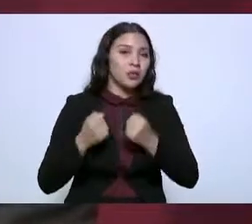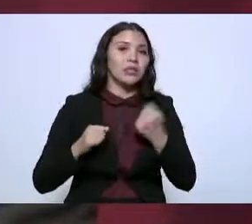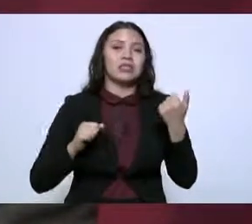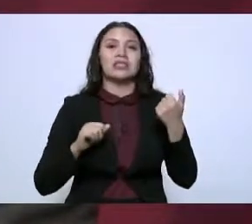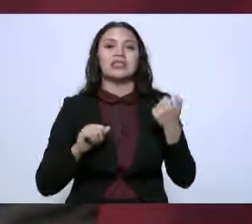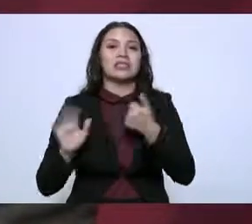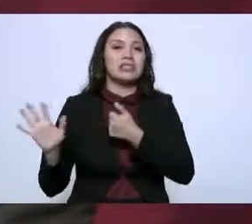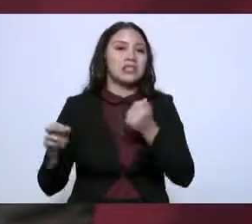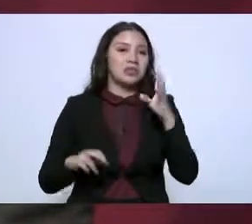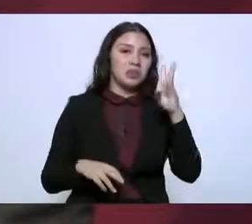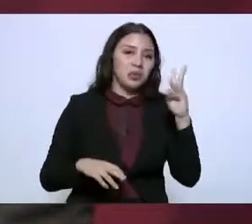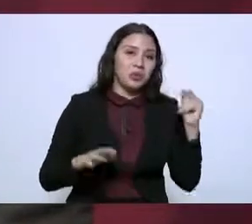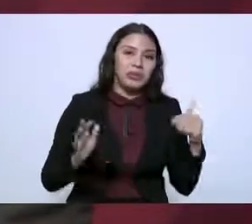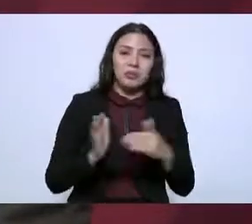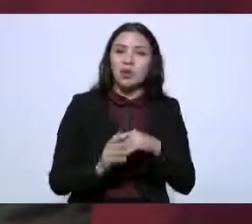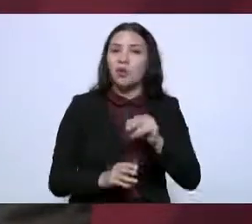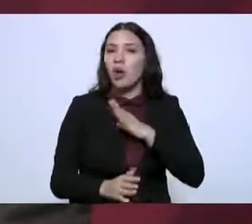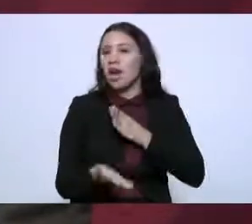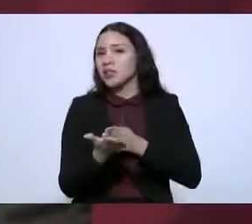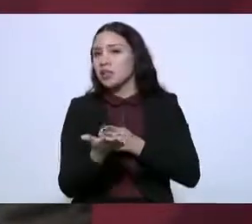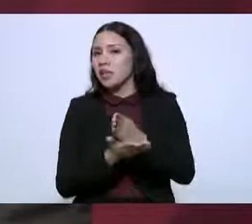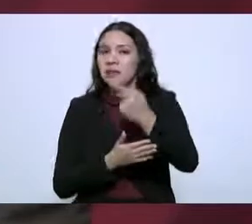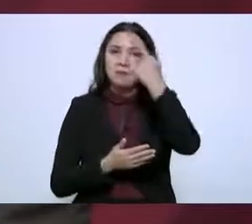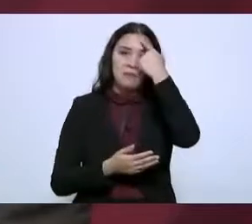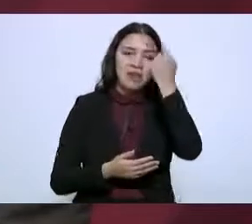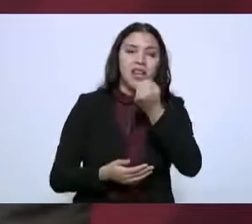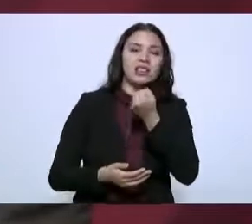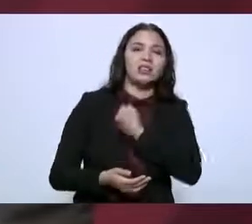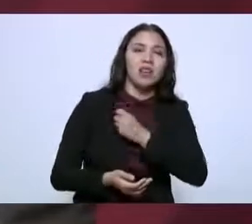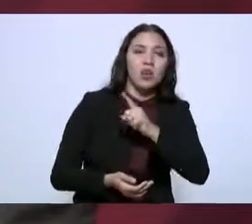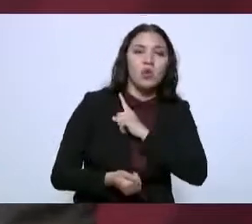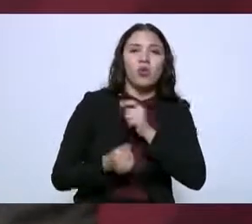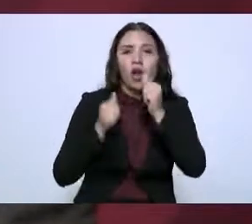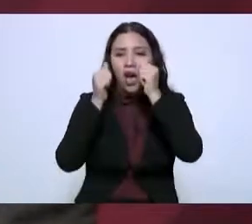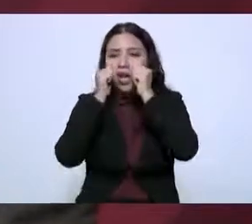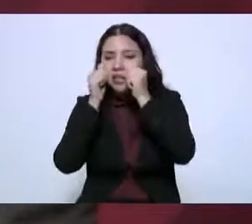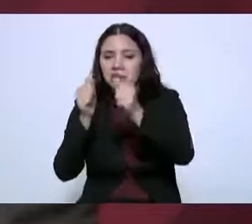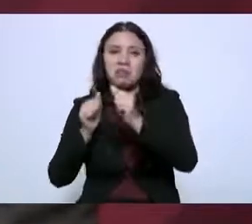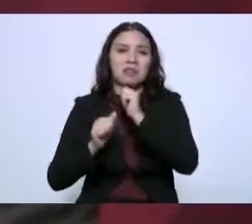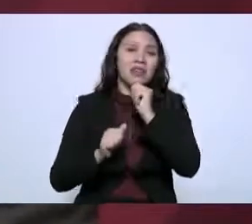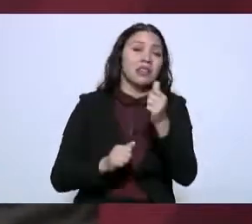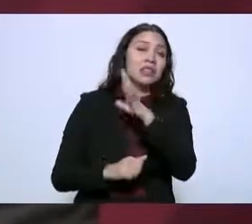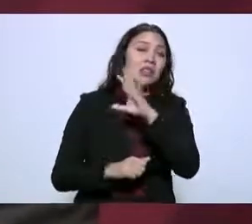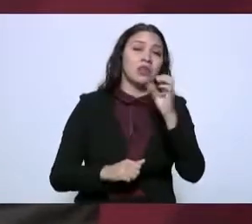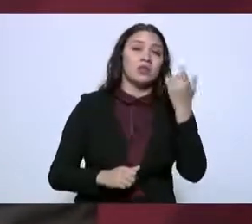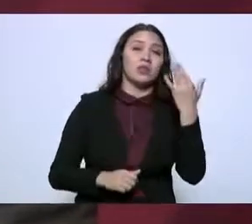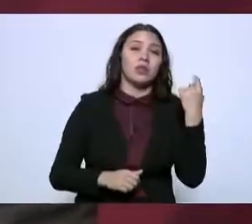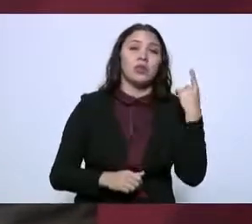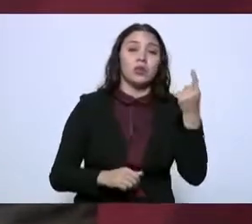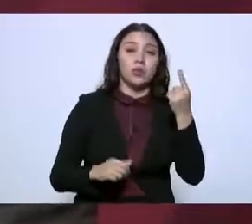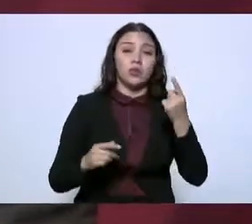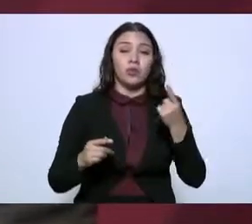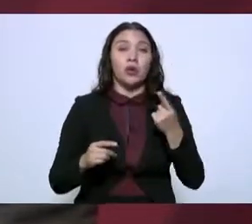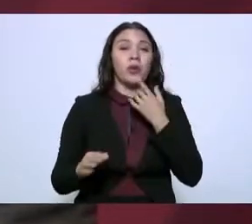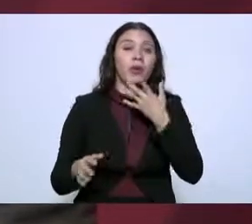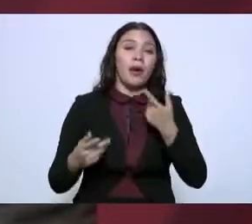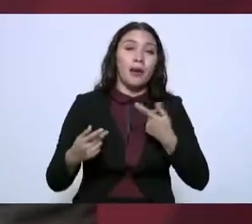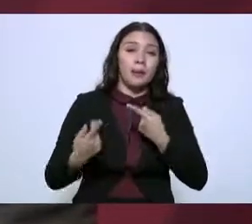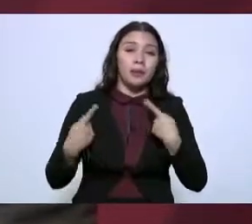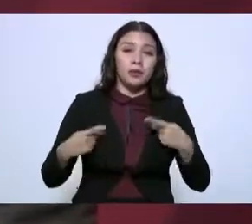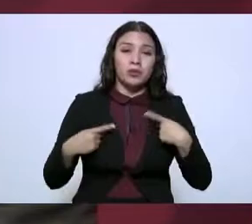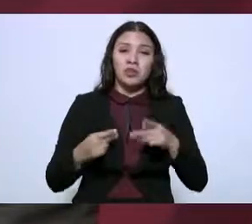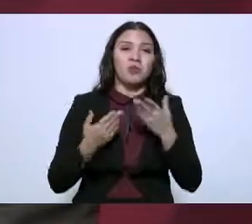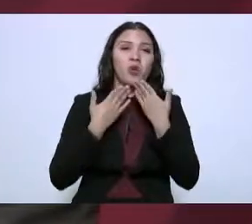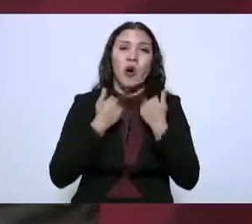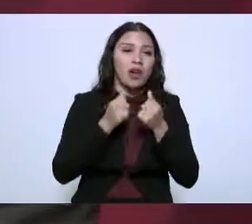noventa mil sin acceso a los servicios de salud, quinientos cincuenta y un mil con población con